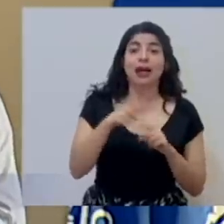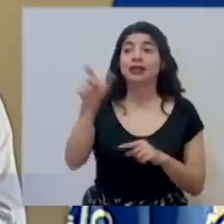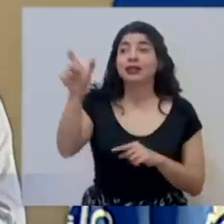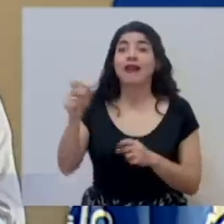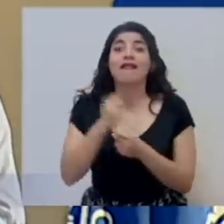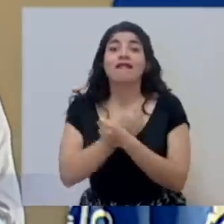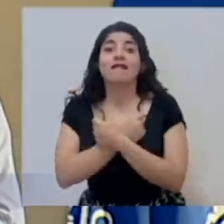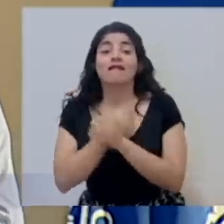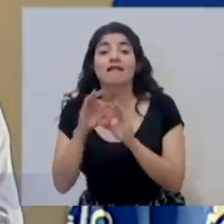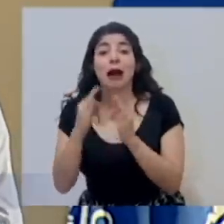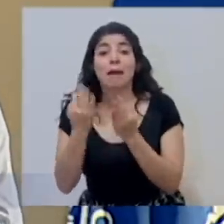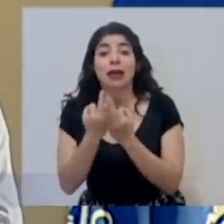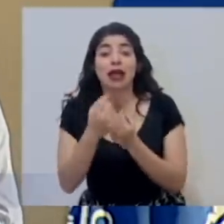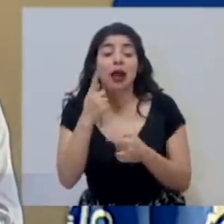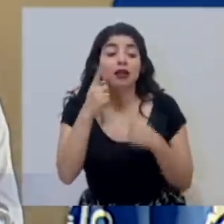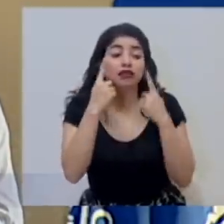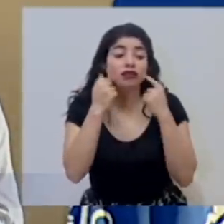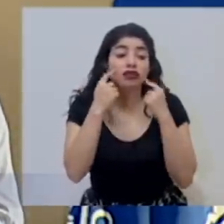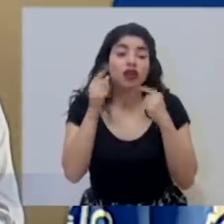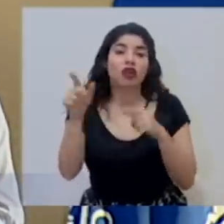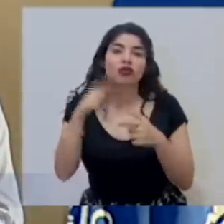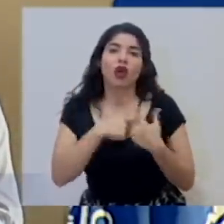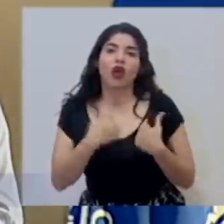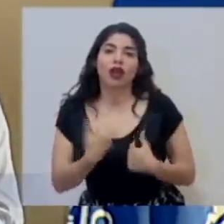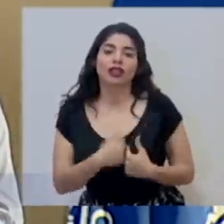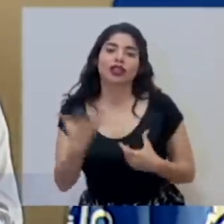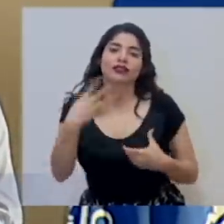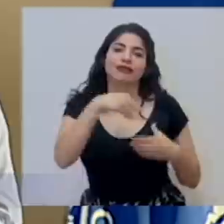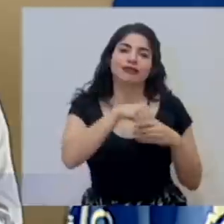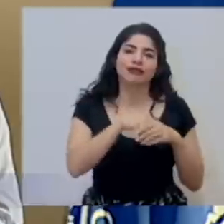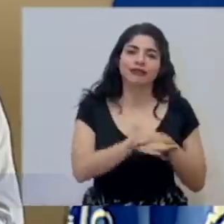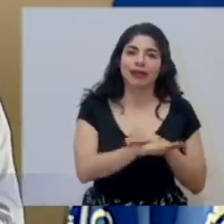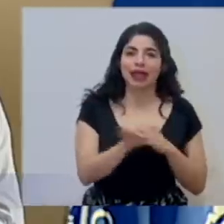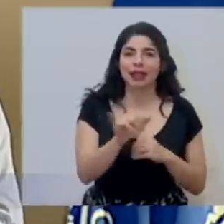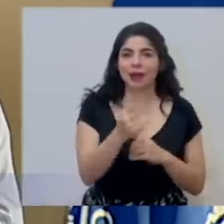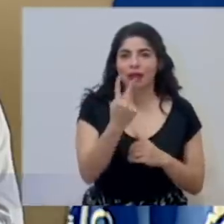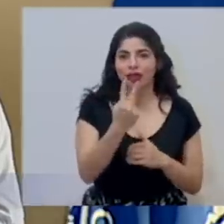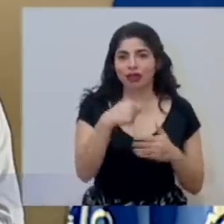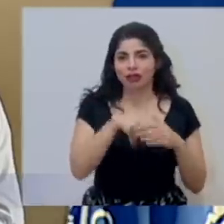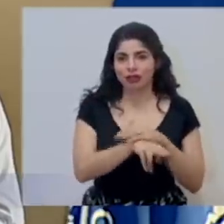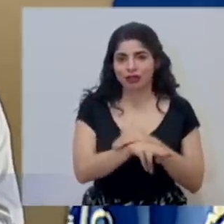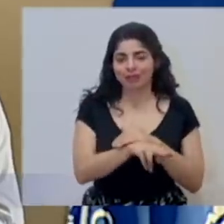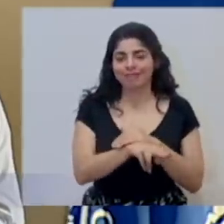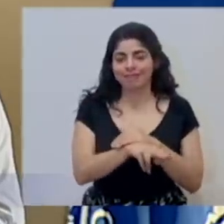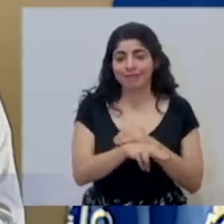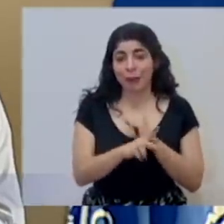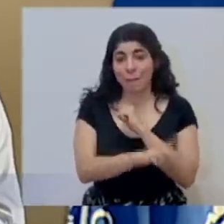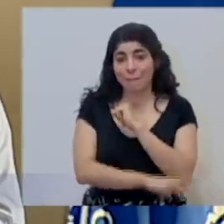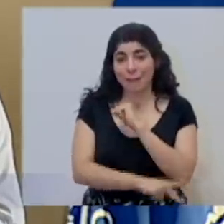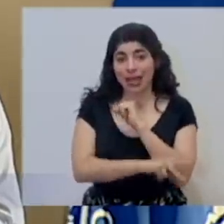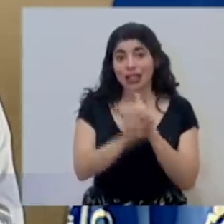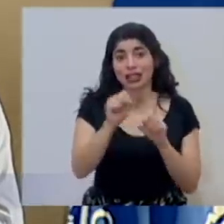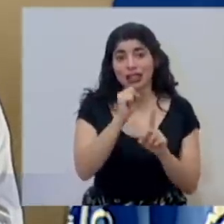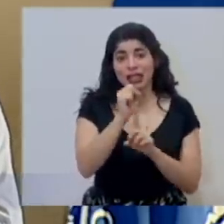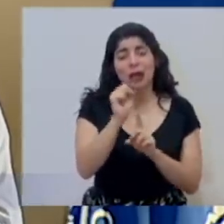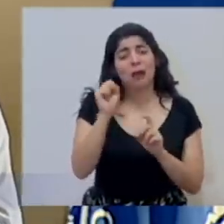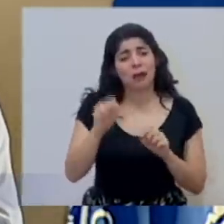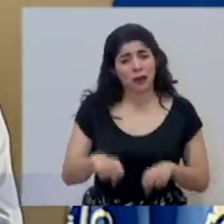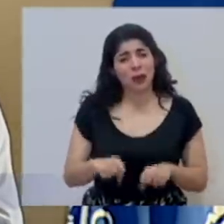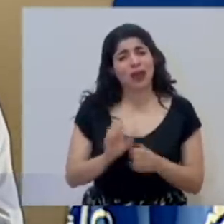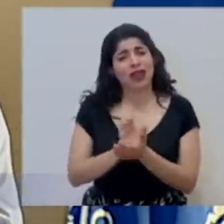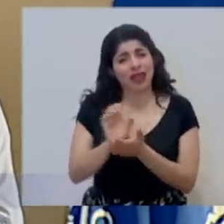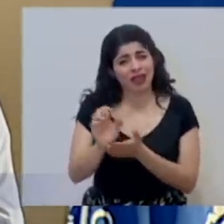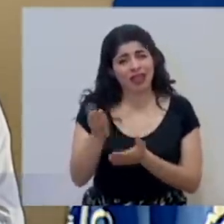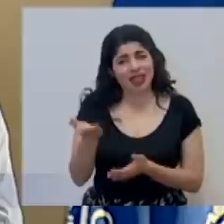del ser querido que lo va a llorar. Y nosotros tenemos, como país y como sociedad, la posibilidad de evitar